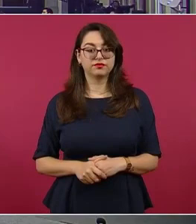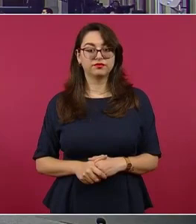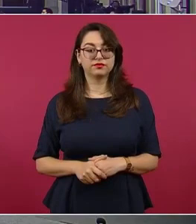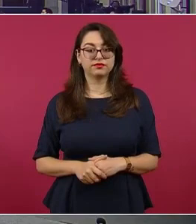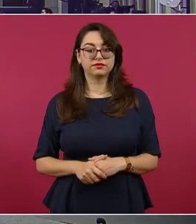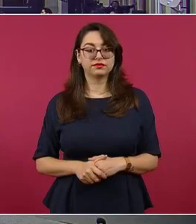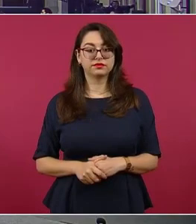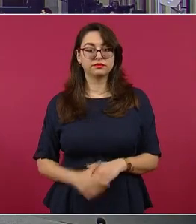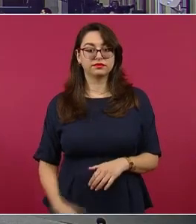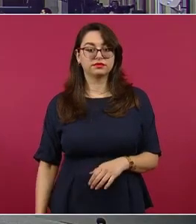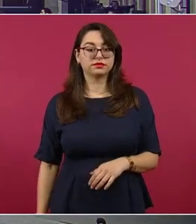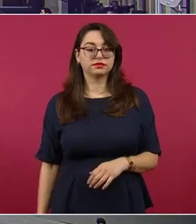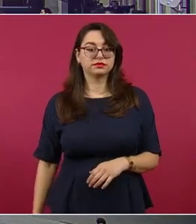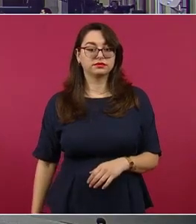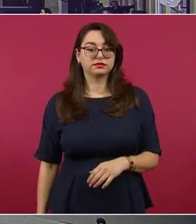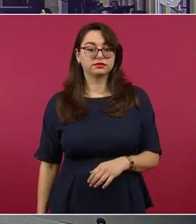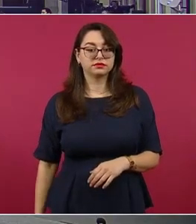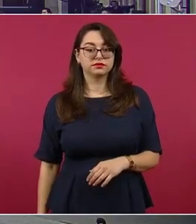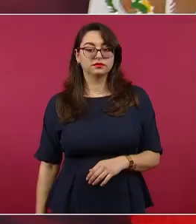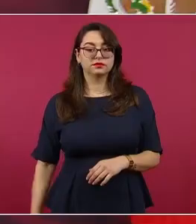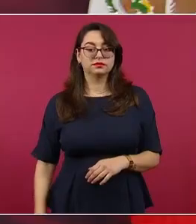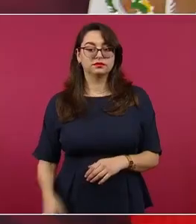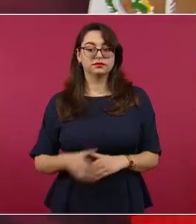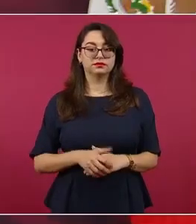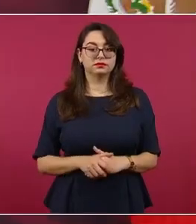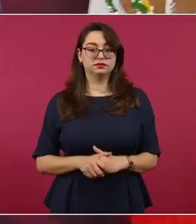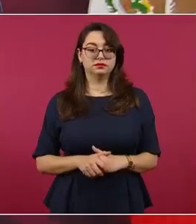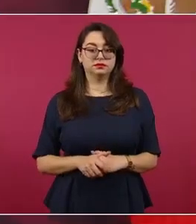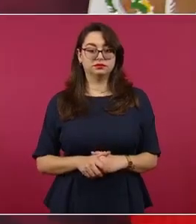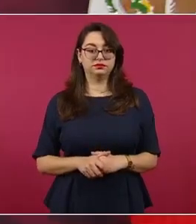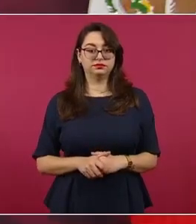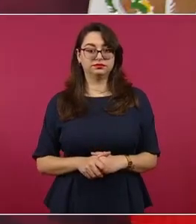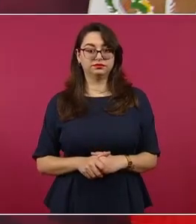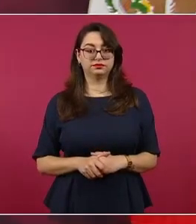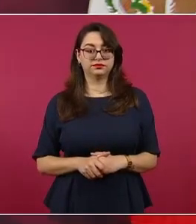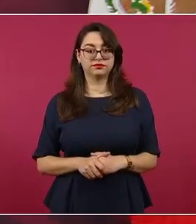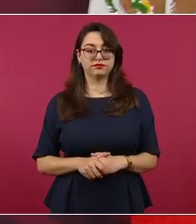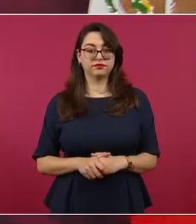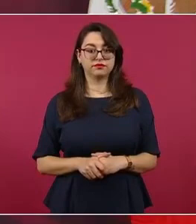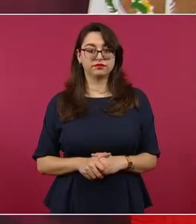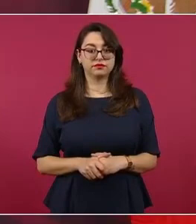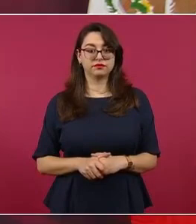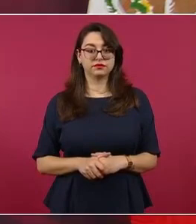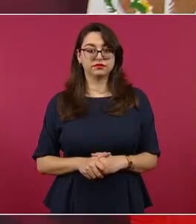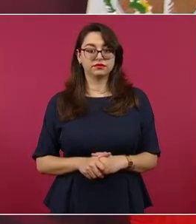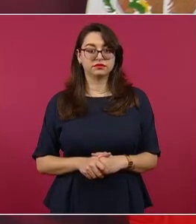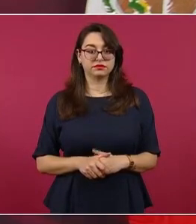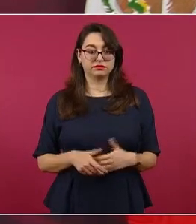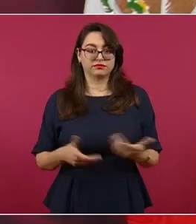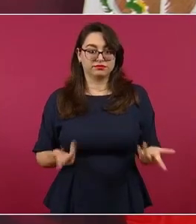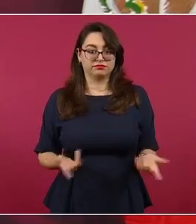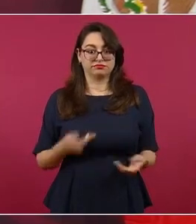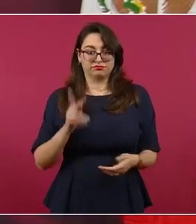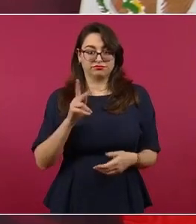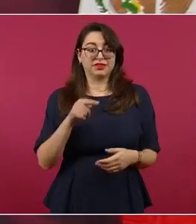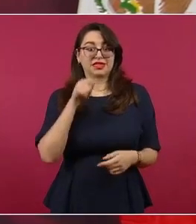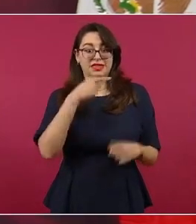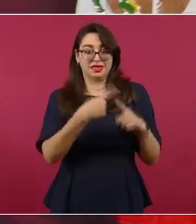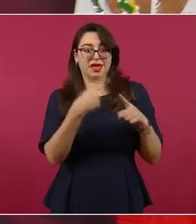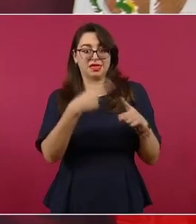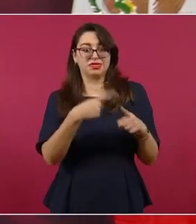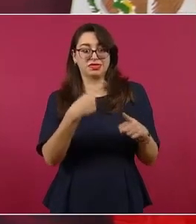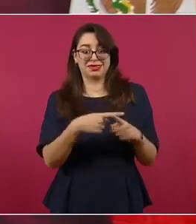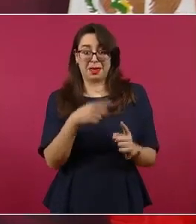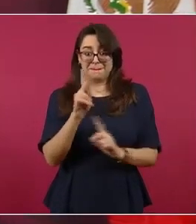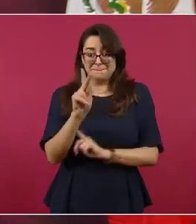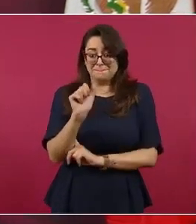Sí. Sí, fue un gobierno del PAN y